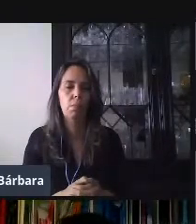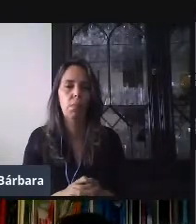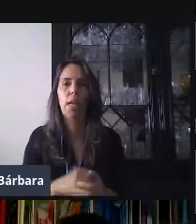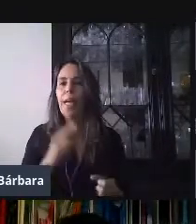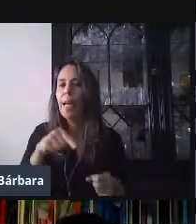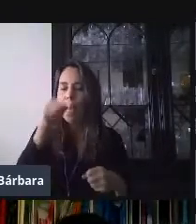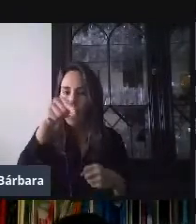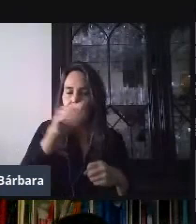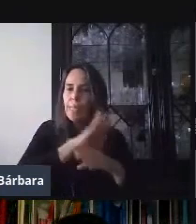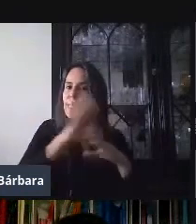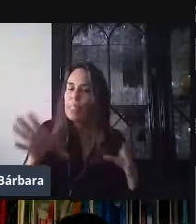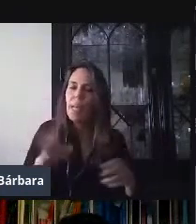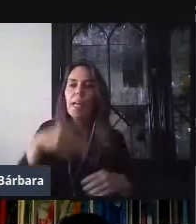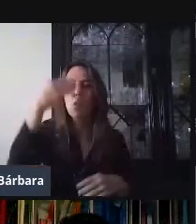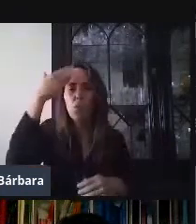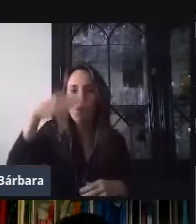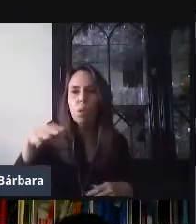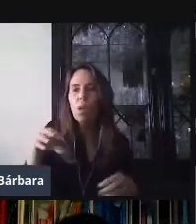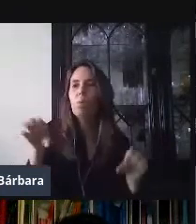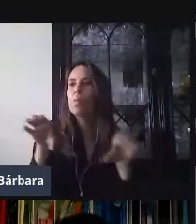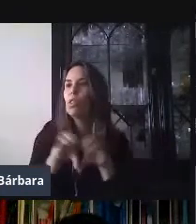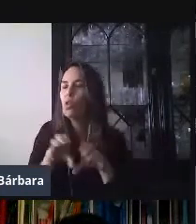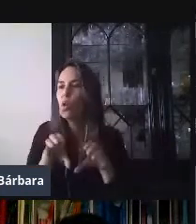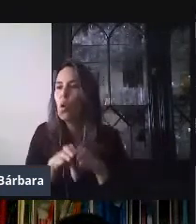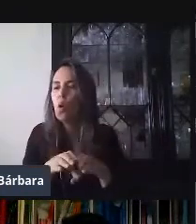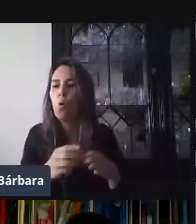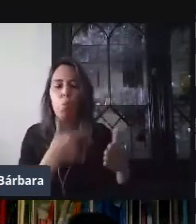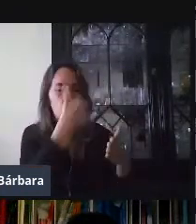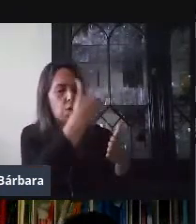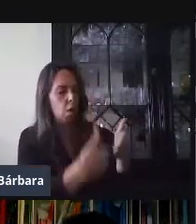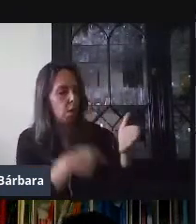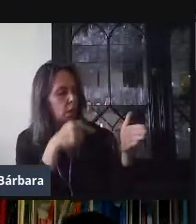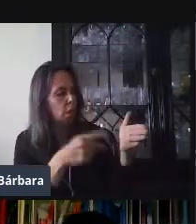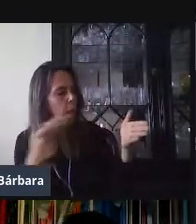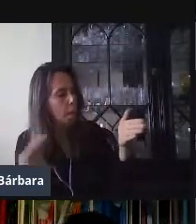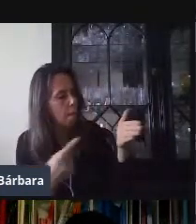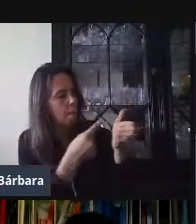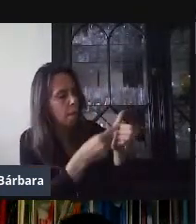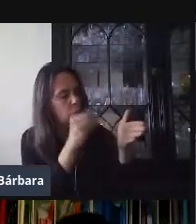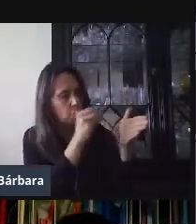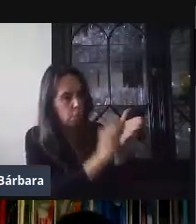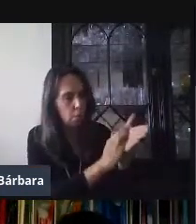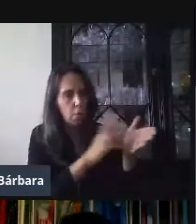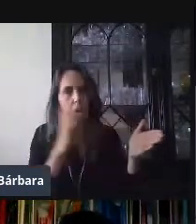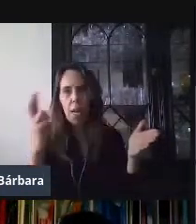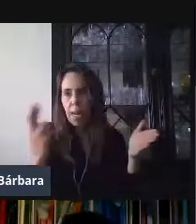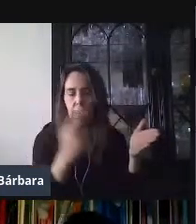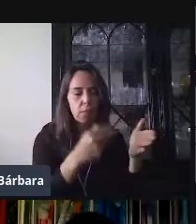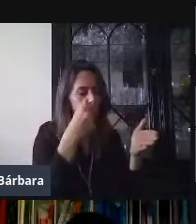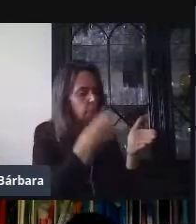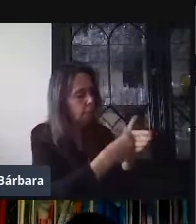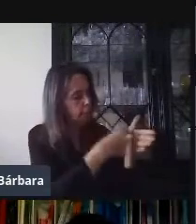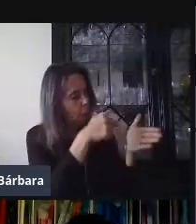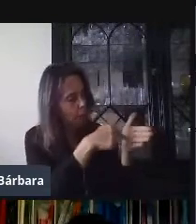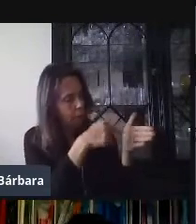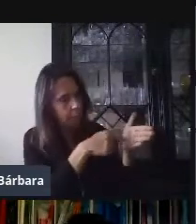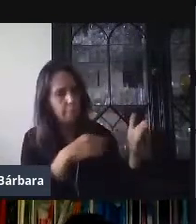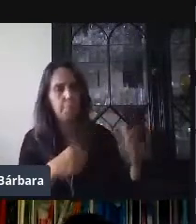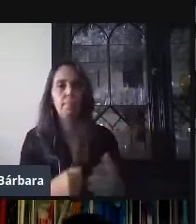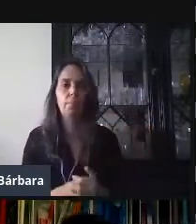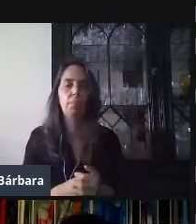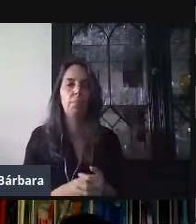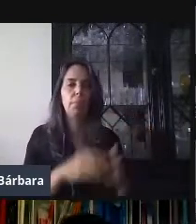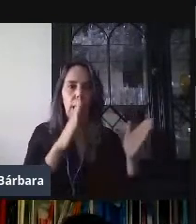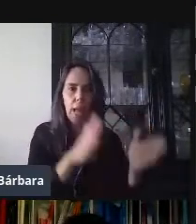respuestas, y, pues, bueno, también la opción de poder agregar imágenes. Ahora, nos vamos a pasar a la